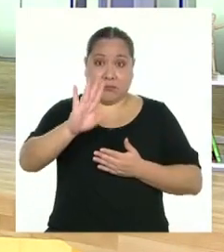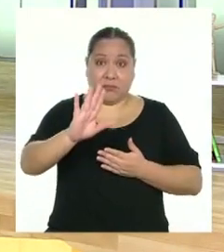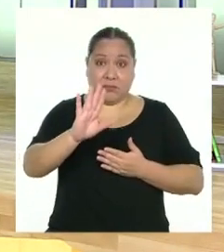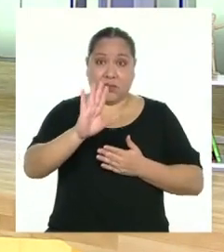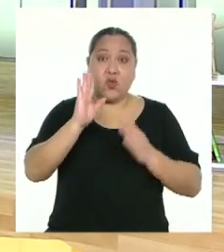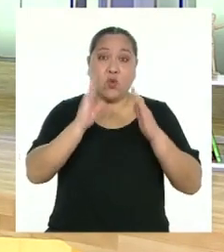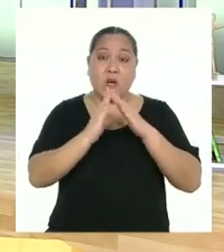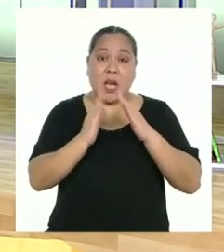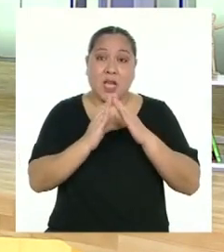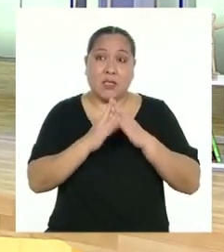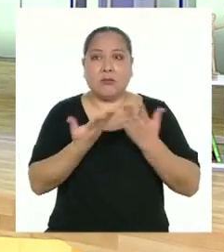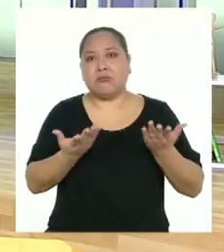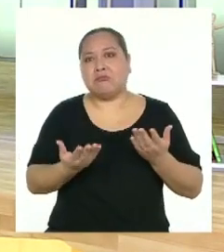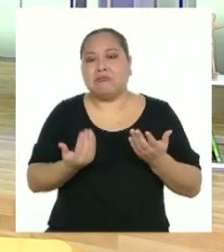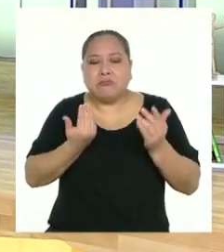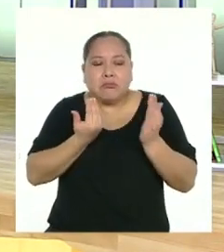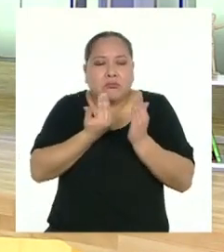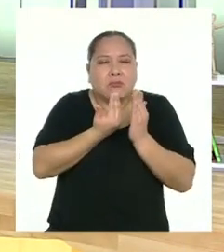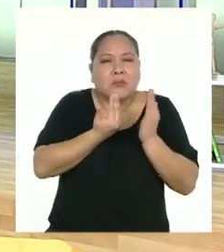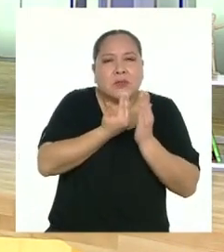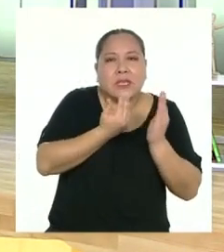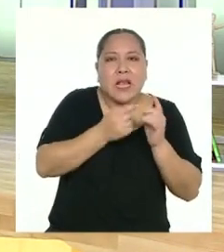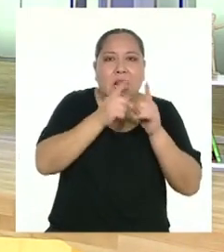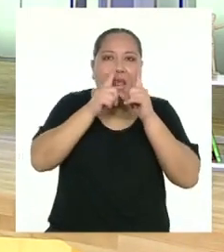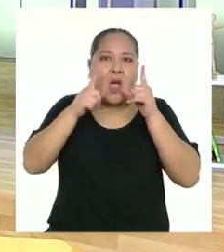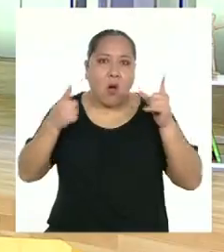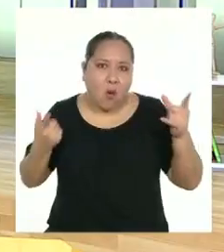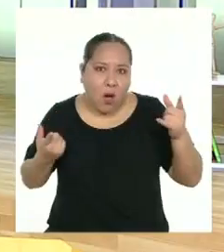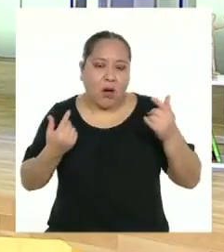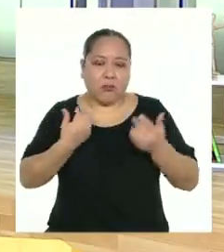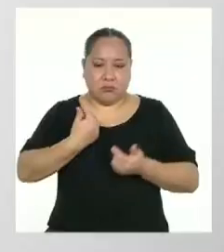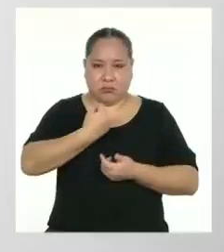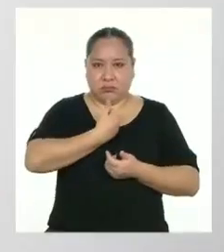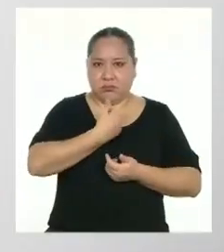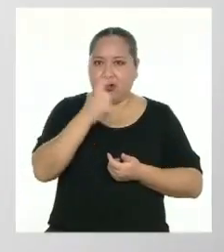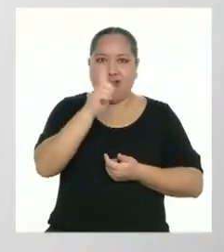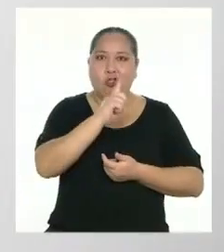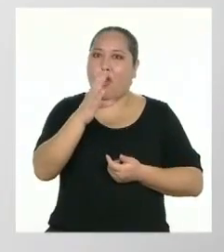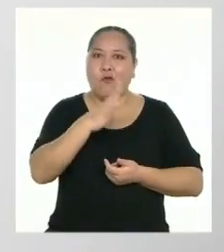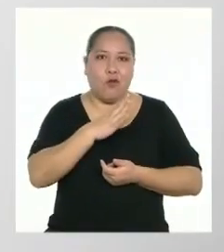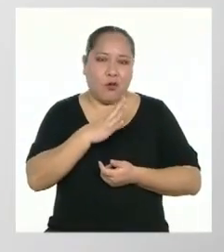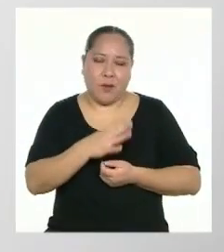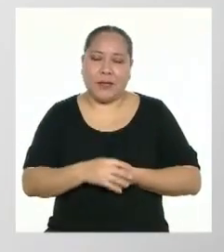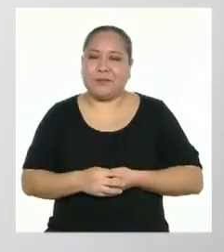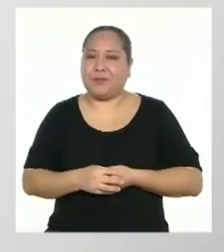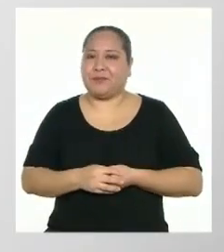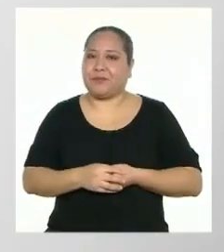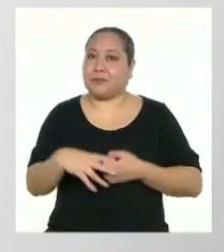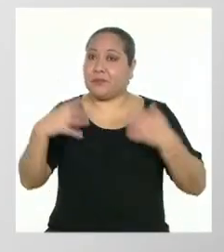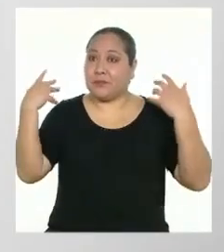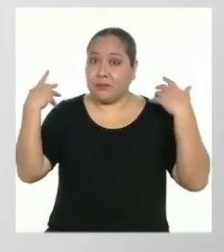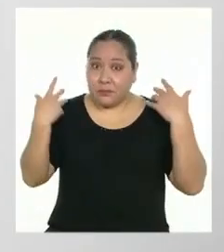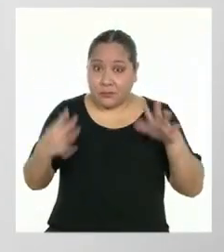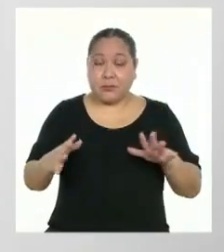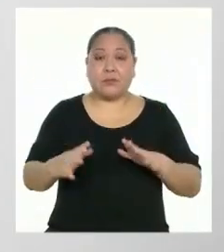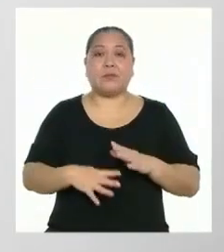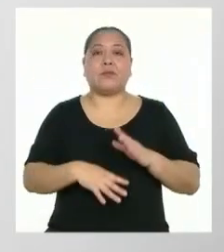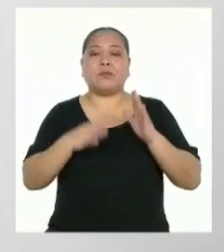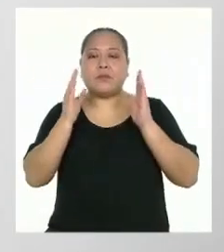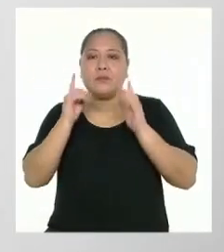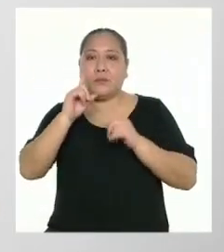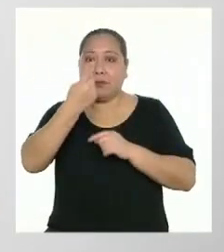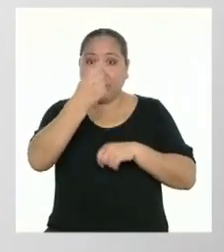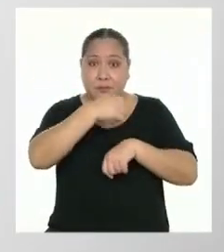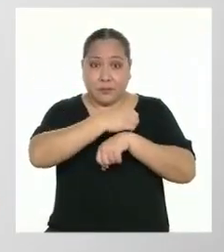deberá ser más cercana y con lenguaje más coloquial. Una vez que hayamos realizado este